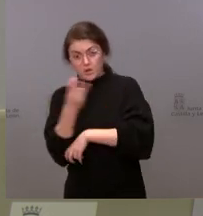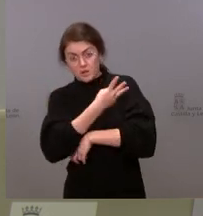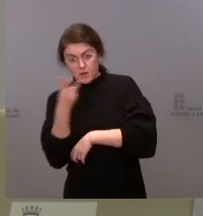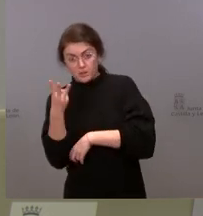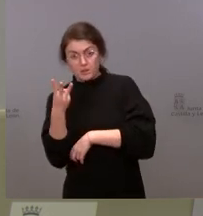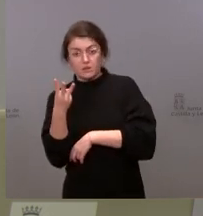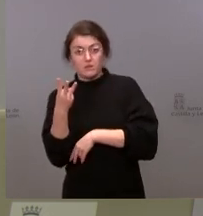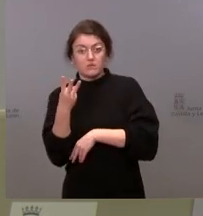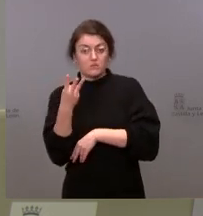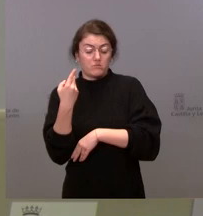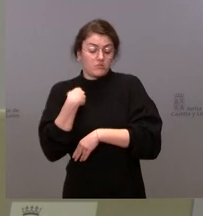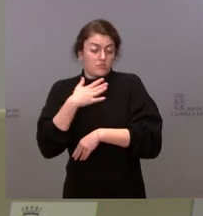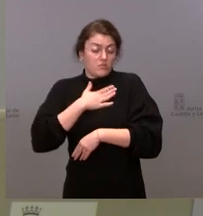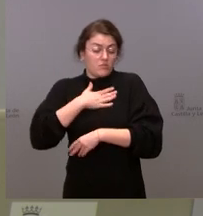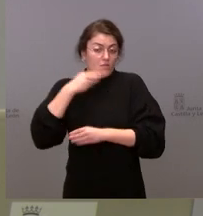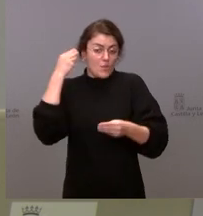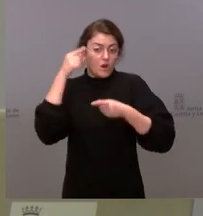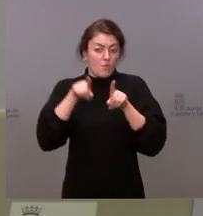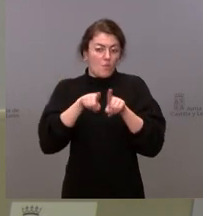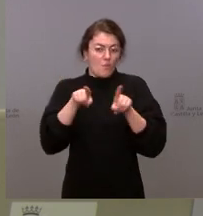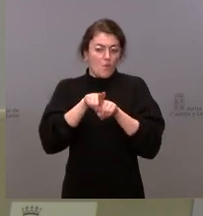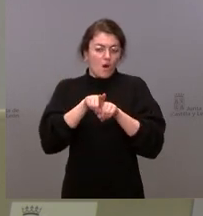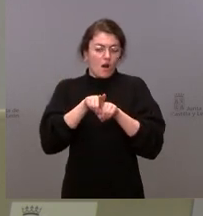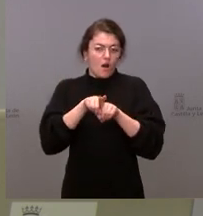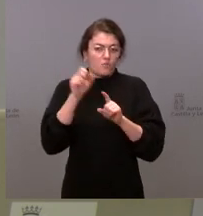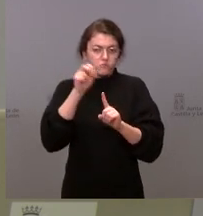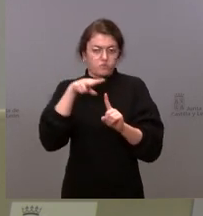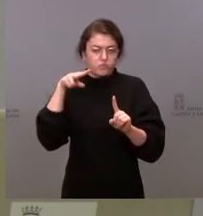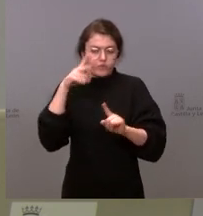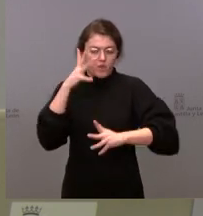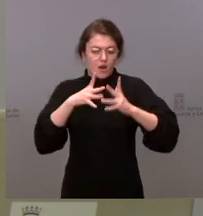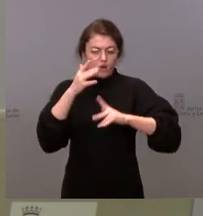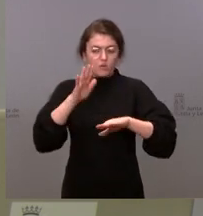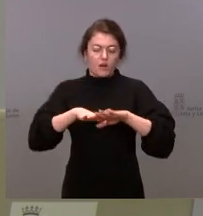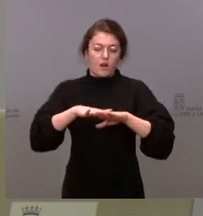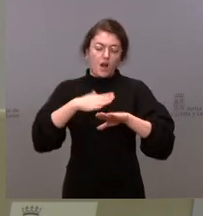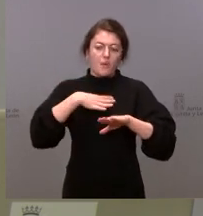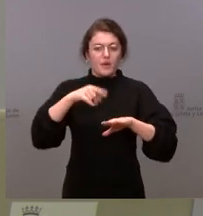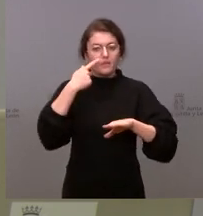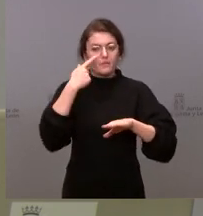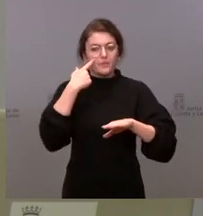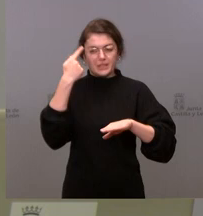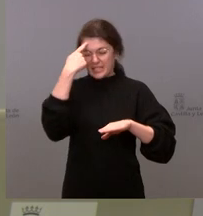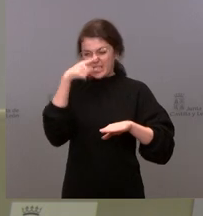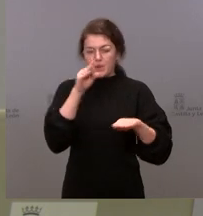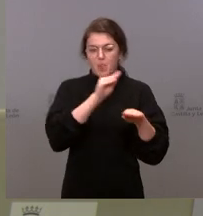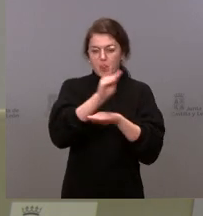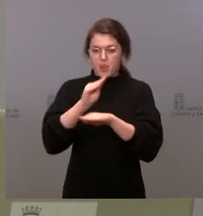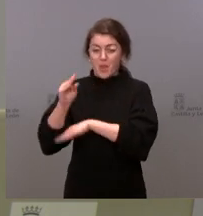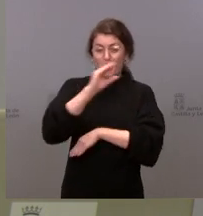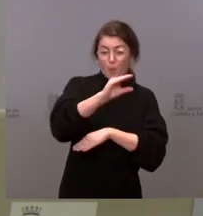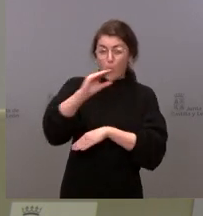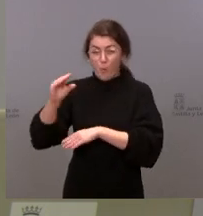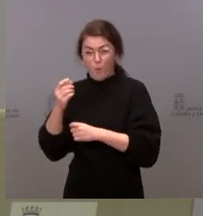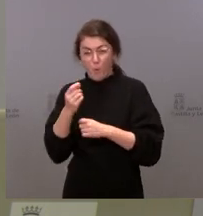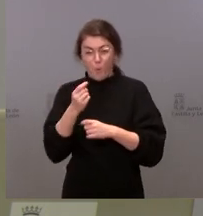desde el punto de vista del cálculo, nos permite detallar no solamente a nivel de asignación por materias, sino también por el destino específico dentro de cada una de ellas y